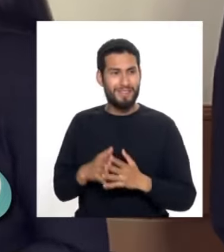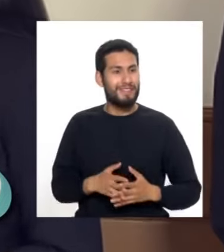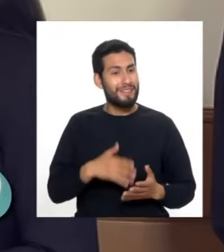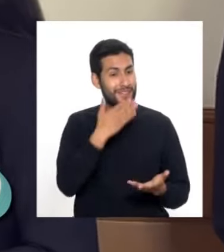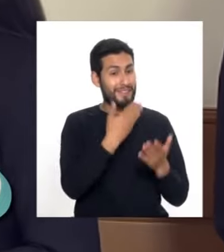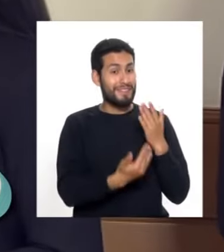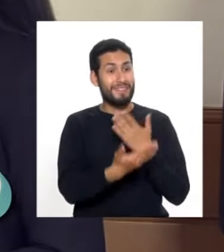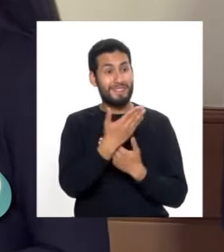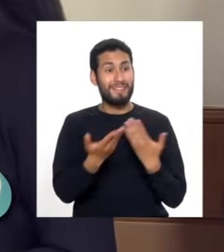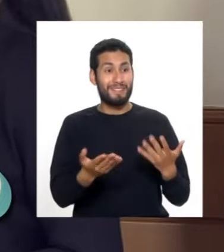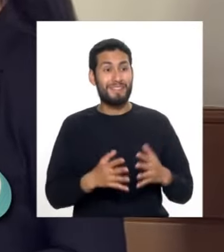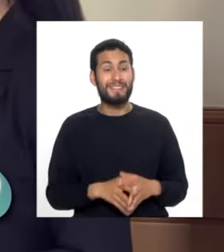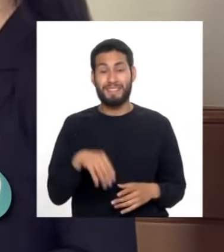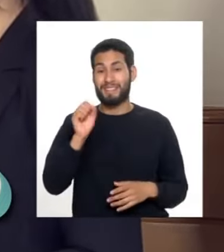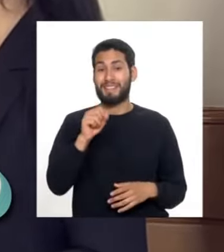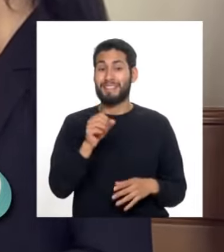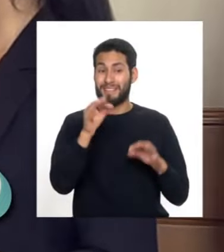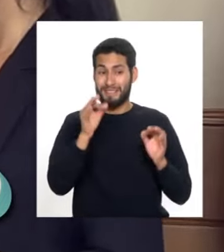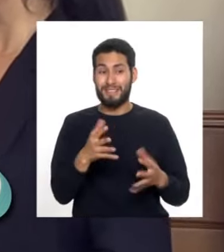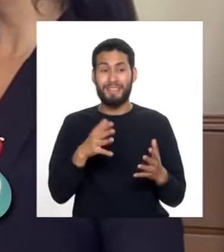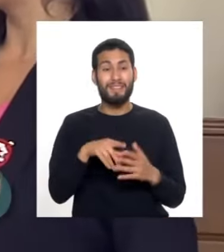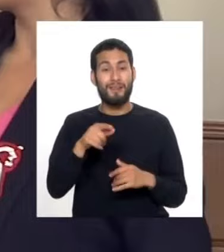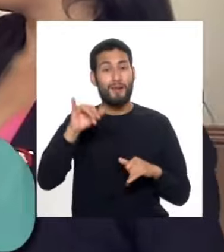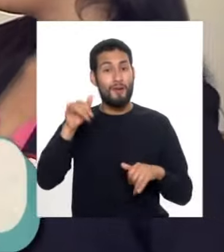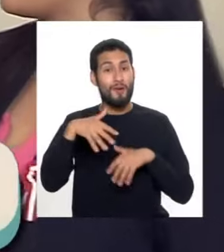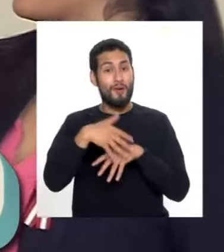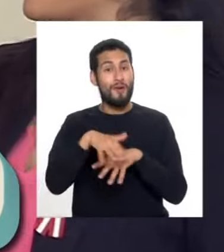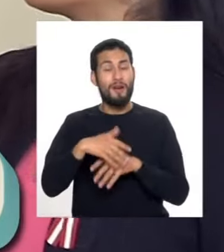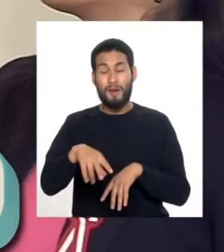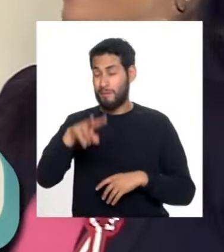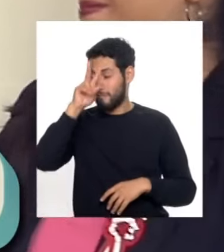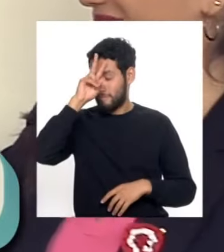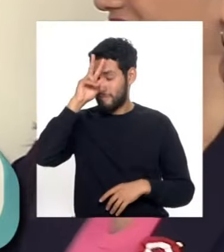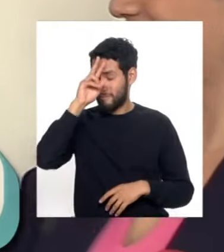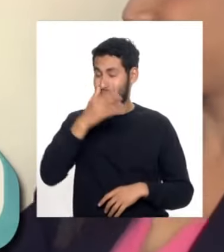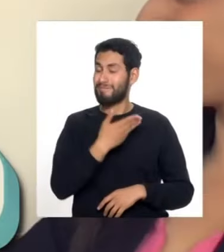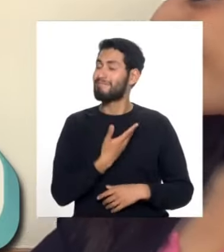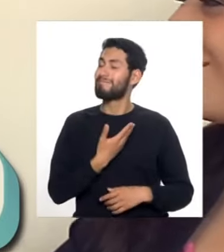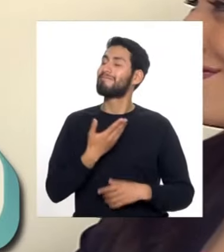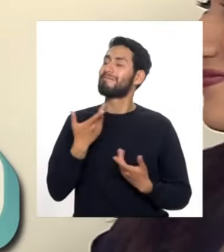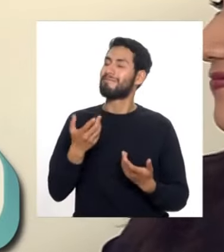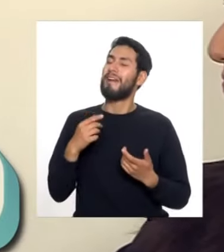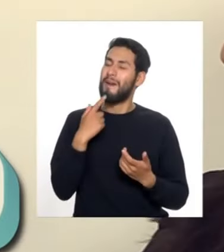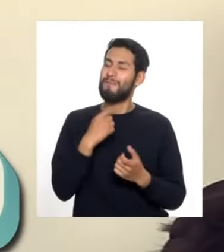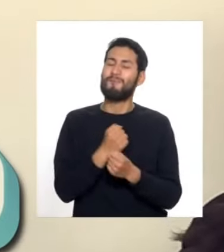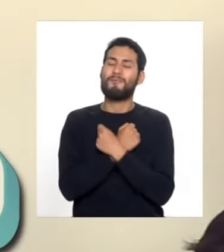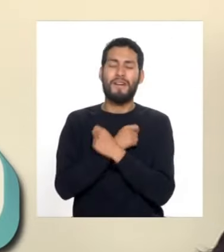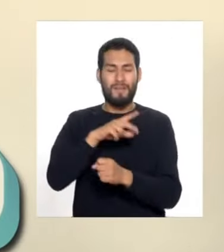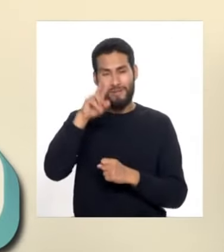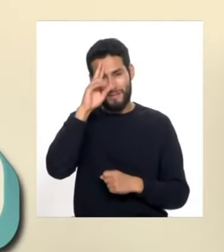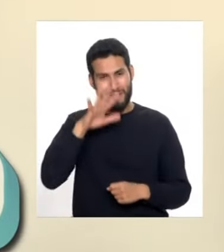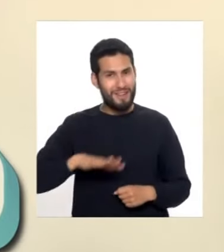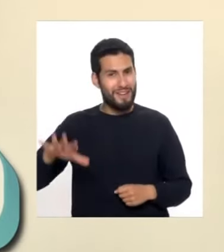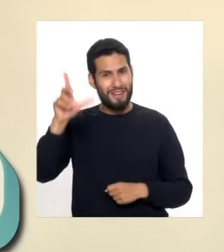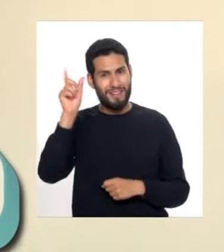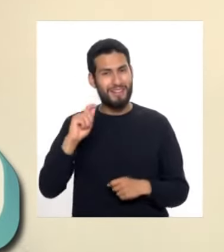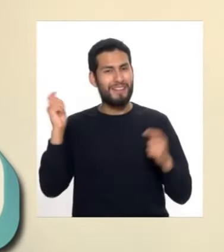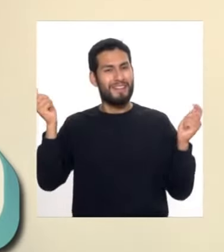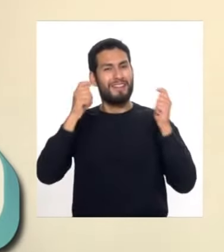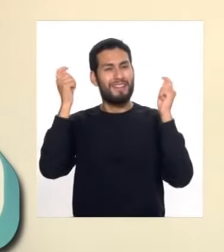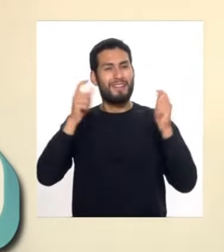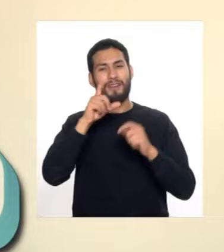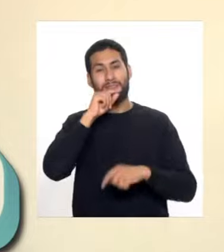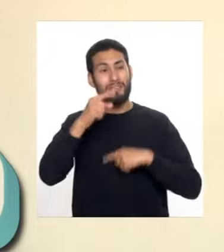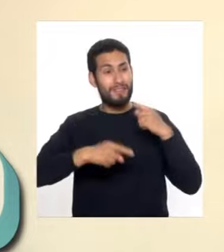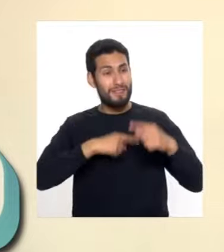Buenos días, Vanessa. ¿Qué tal? Sí, efectivamente, mes de julio, mes patrio, es un mes muy especial para todo el Perú, dado que celebramos el Día